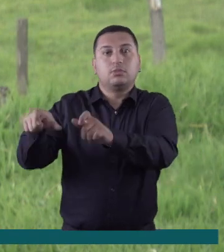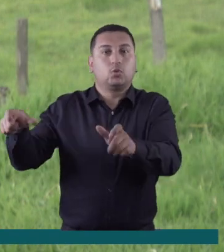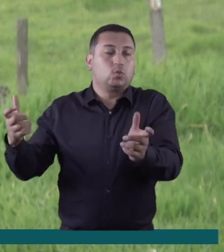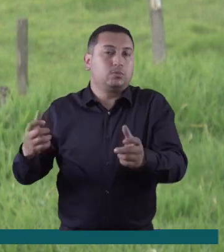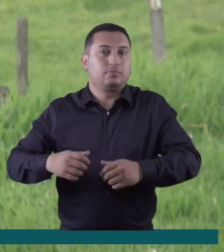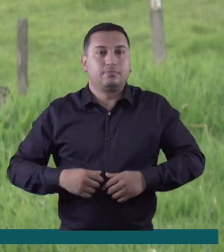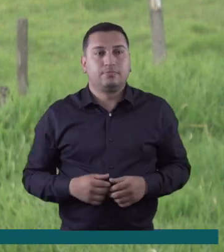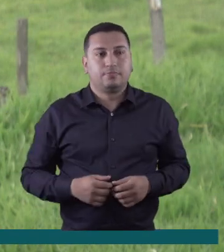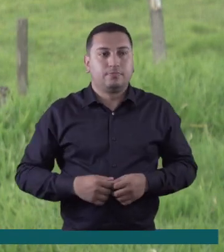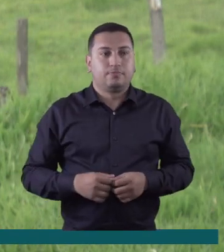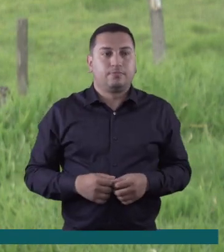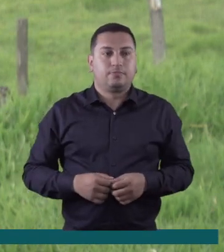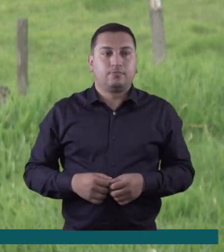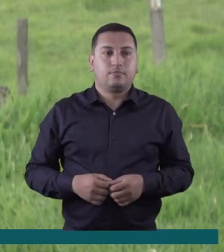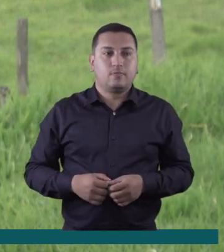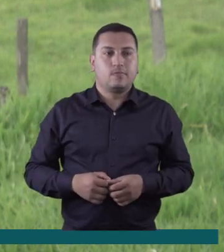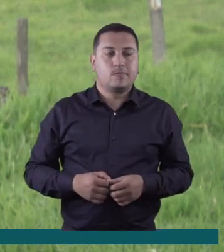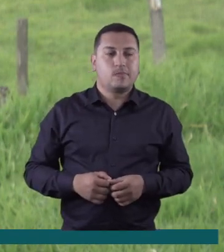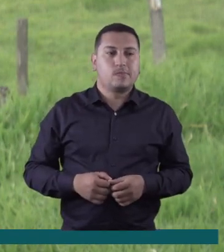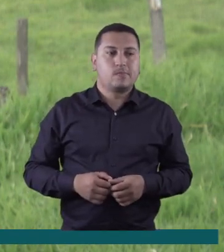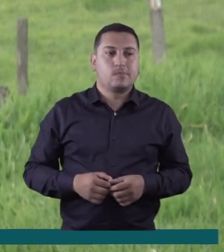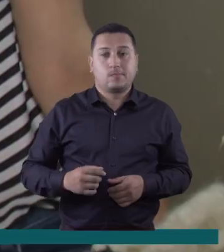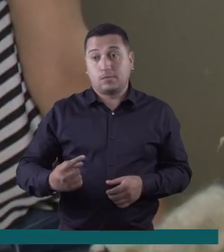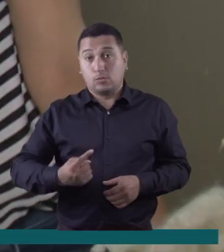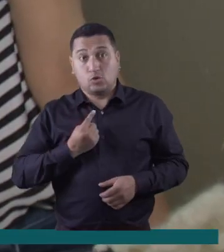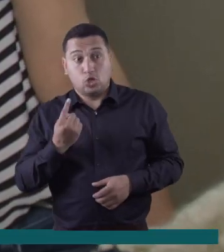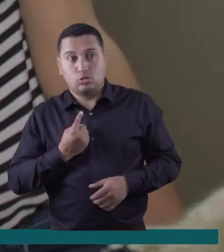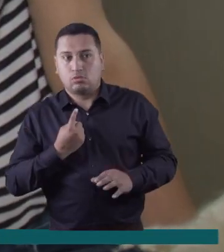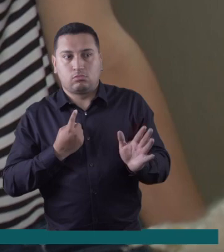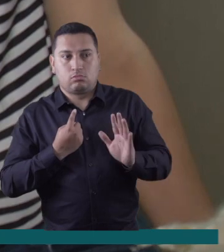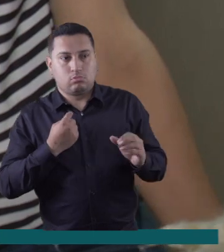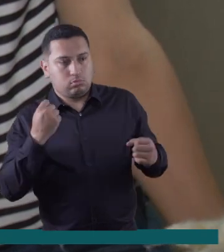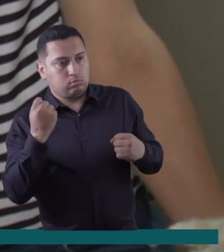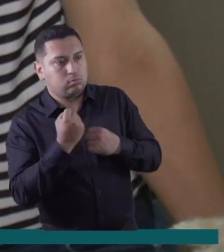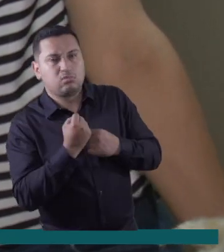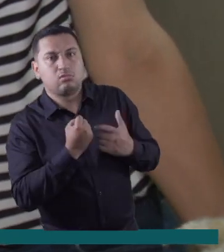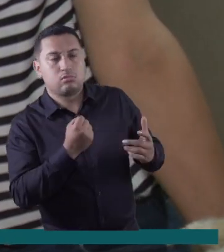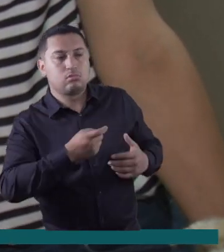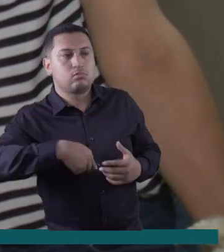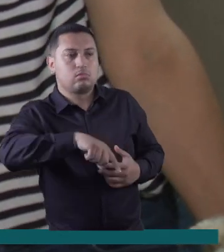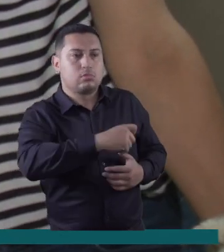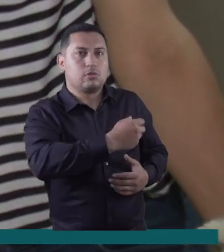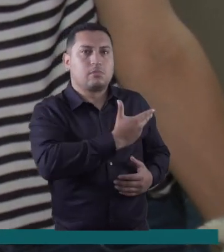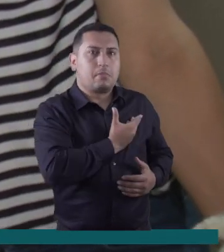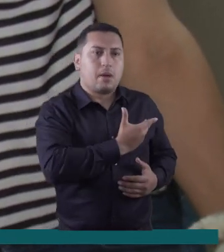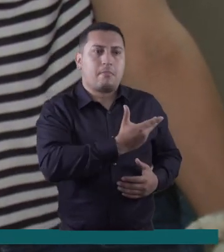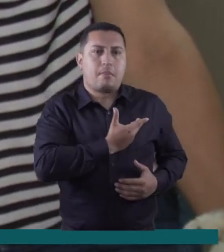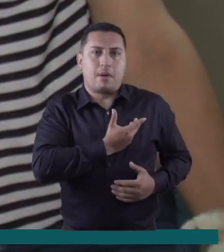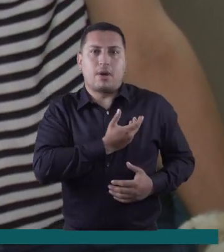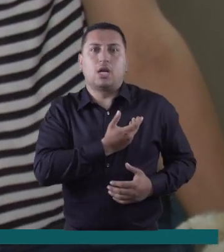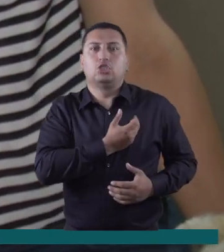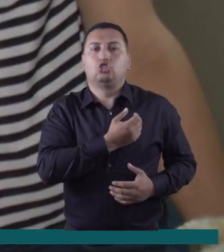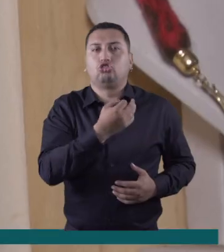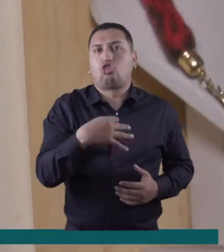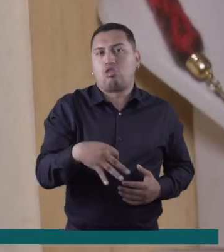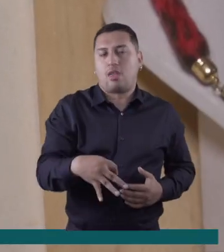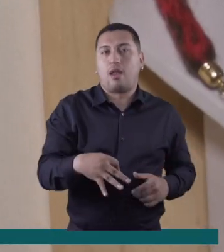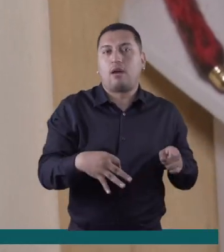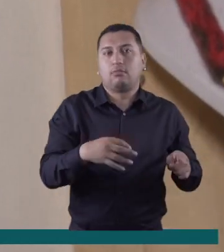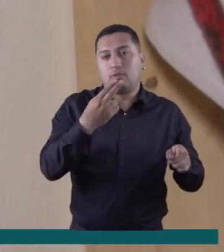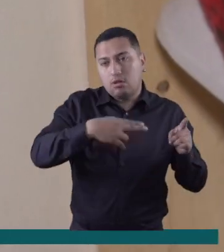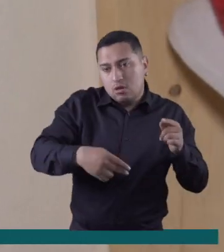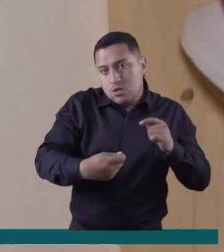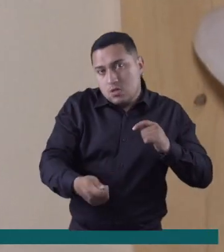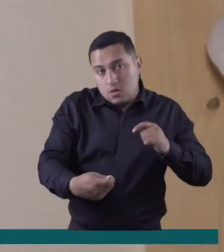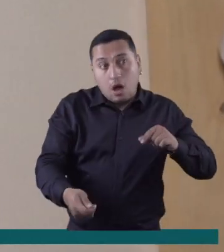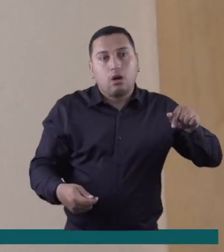que sea para beneficio de la ciudadanía. En este camino de bajas y altas no ha estado sola, la acompaña en Madres Cabeza de